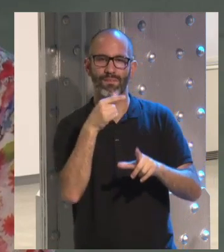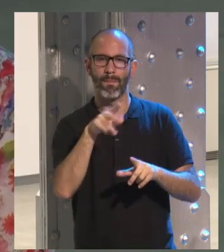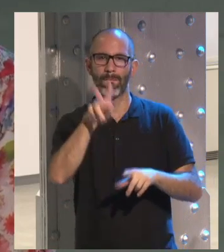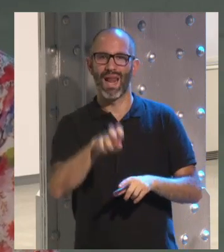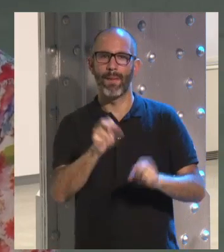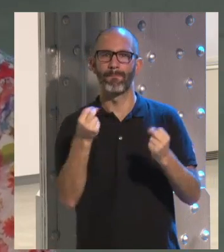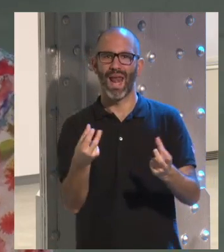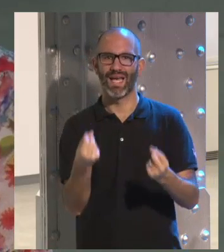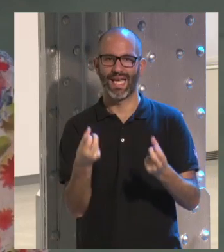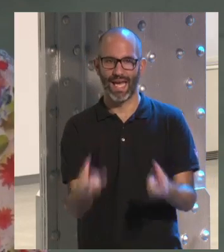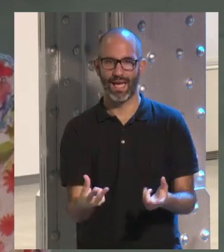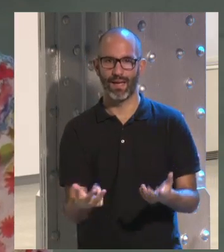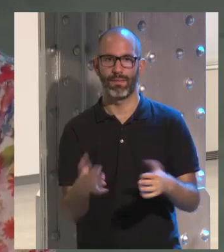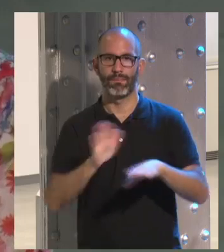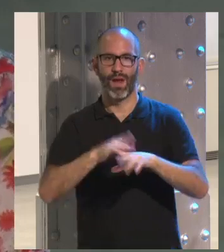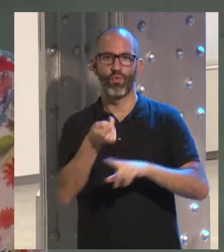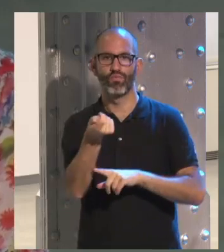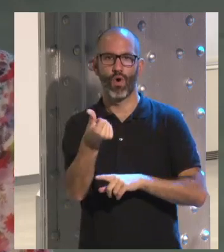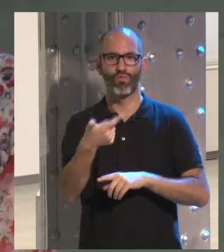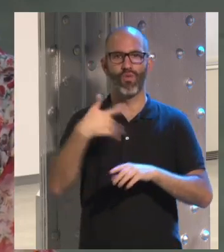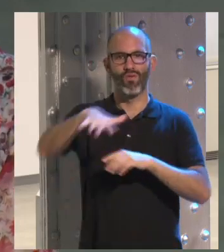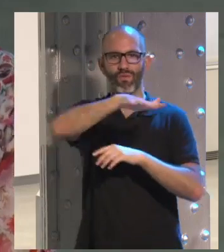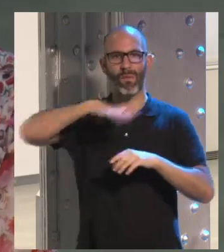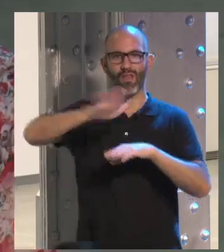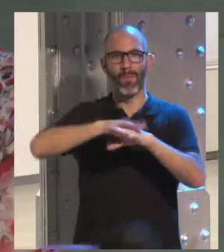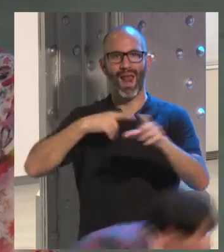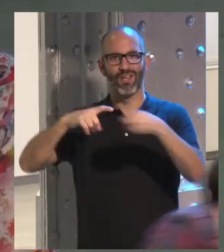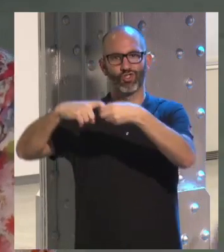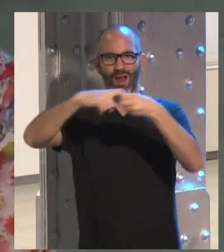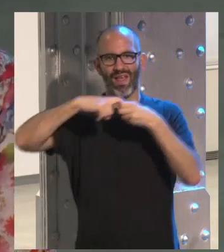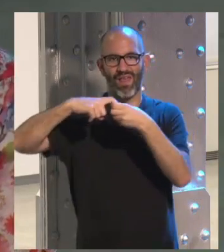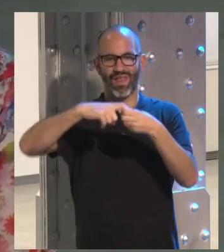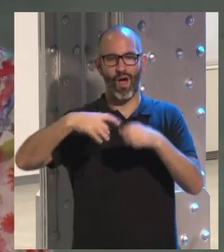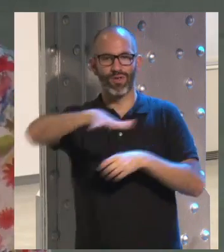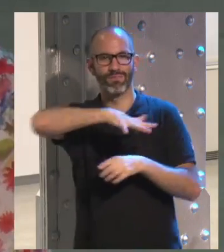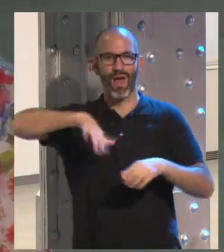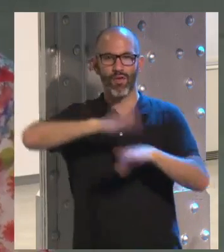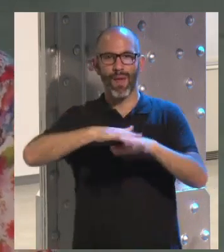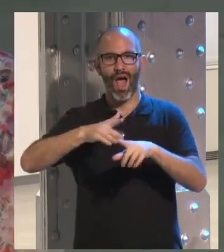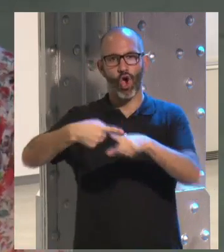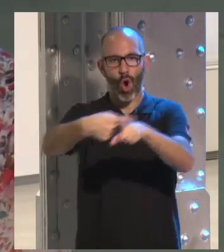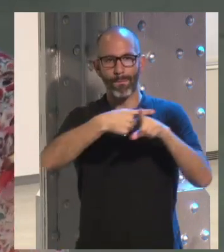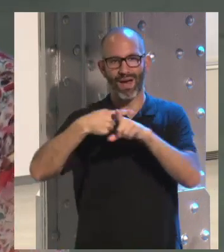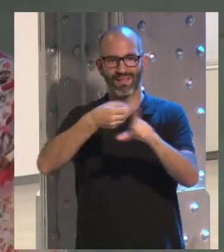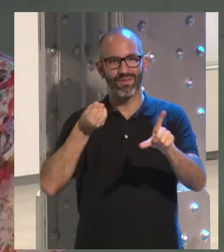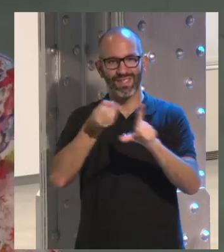un espacio para la solidaridad, como un espacio para compartir